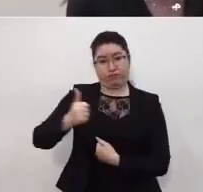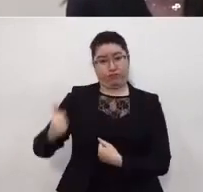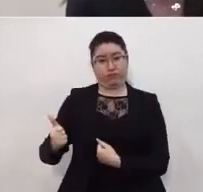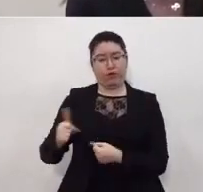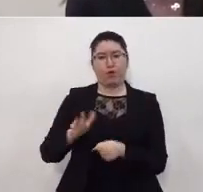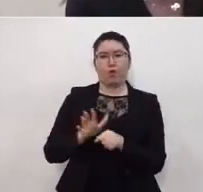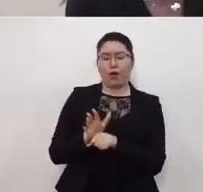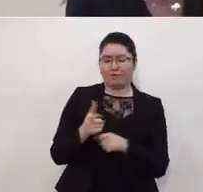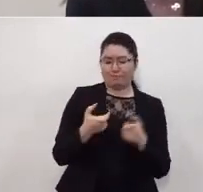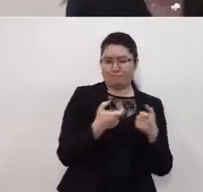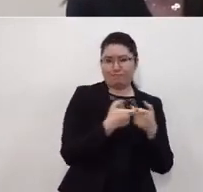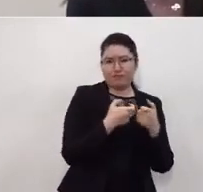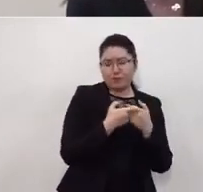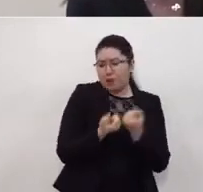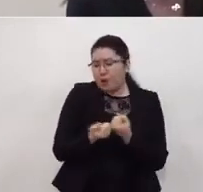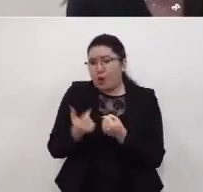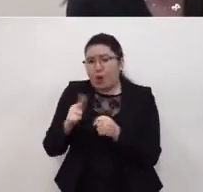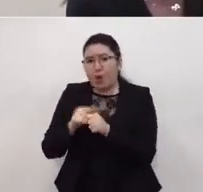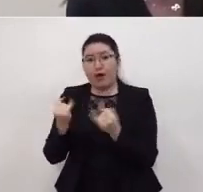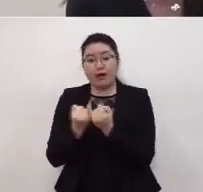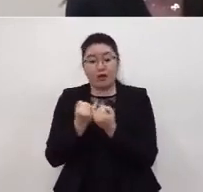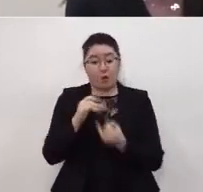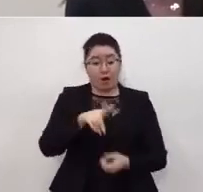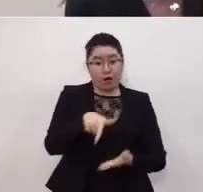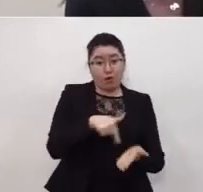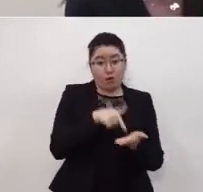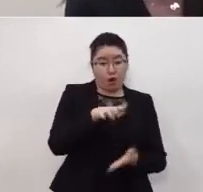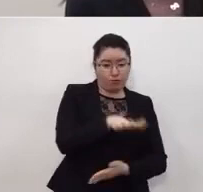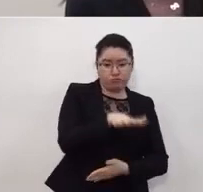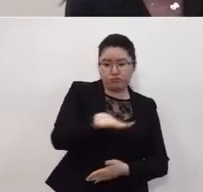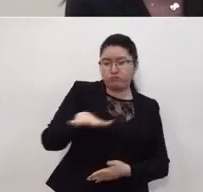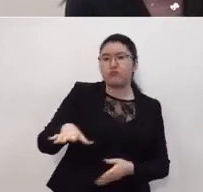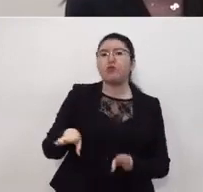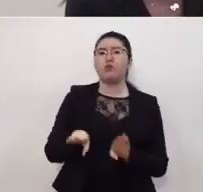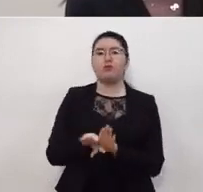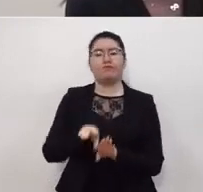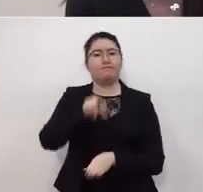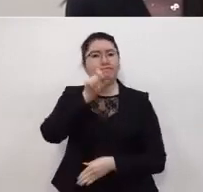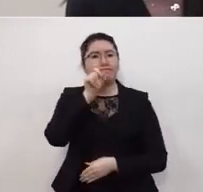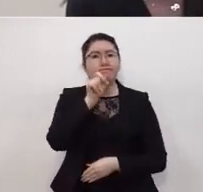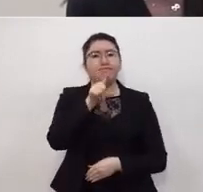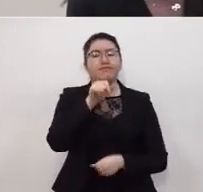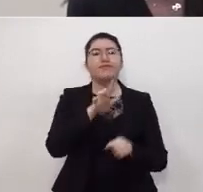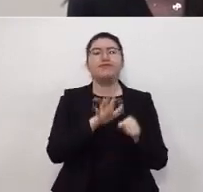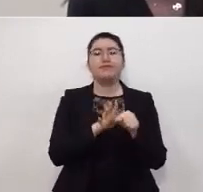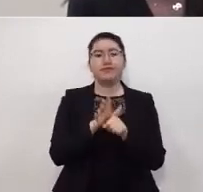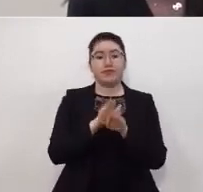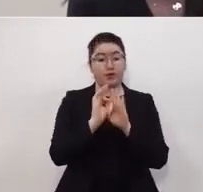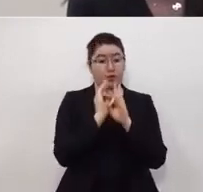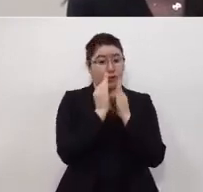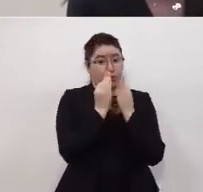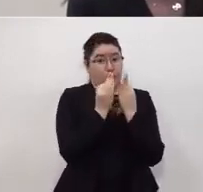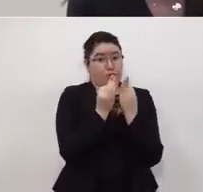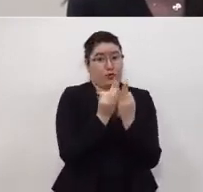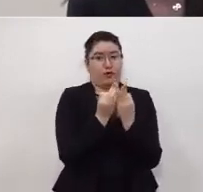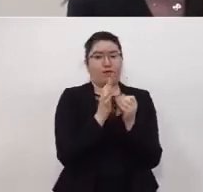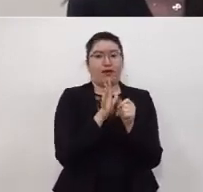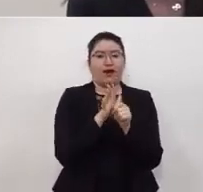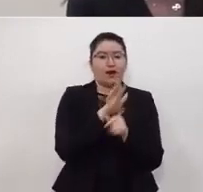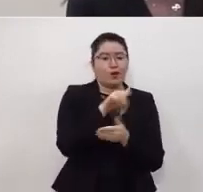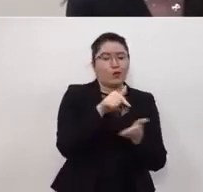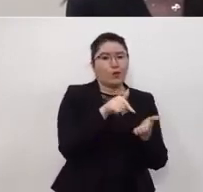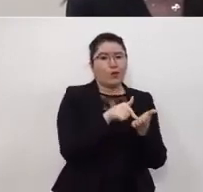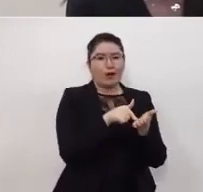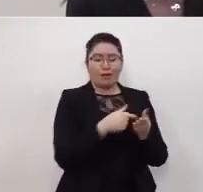desde económicas y sociales, hasta demográficas, y también en mucho de la manera en que existen los